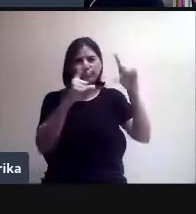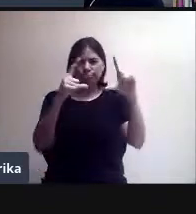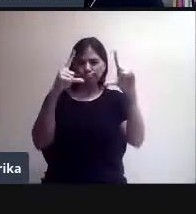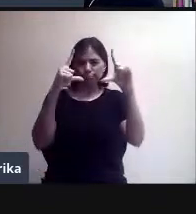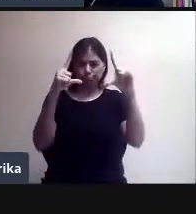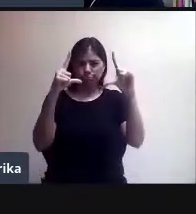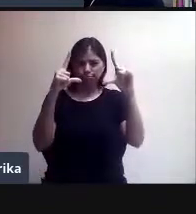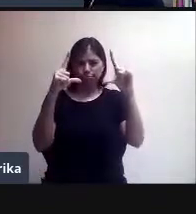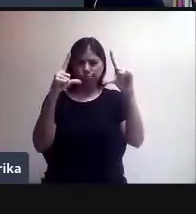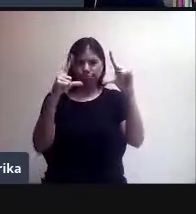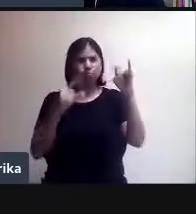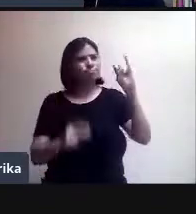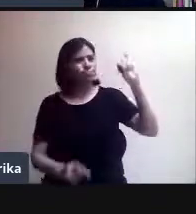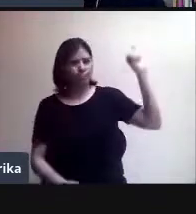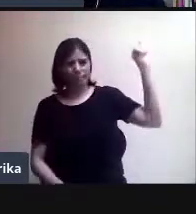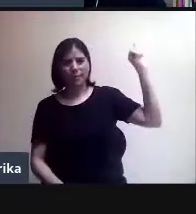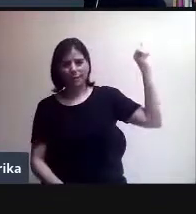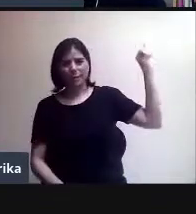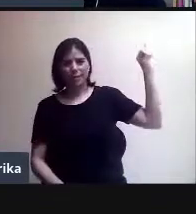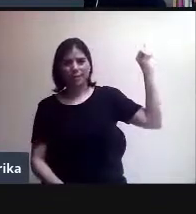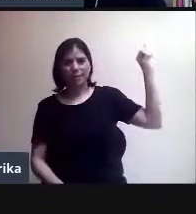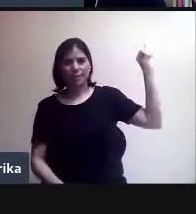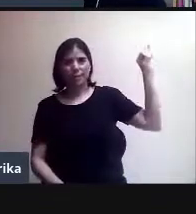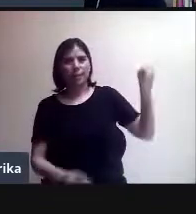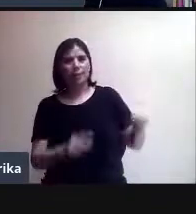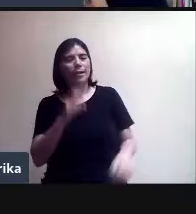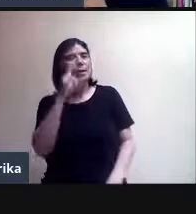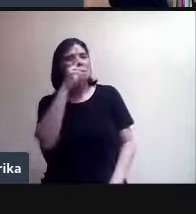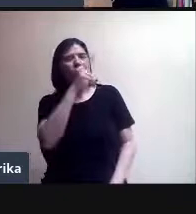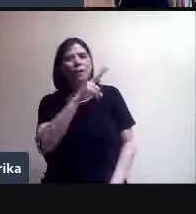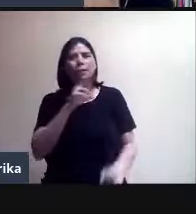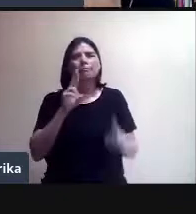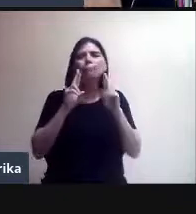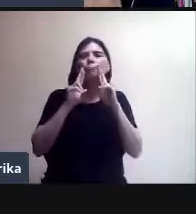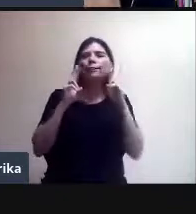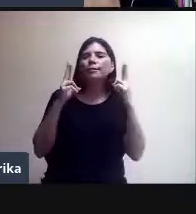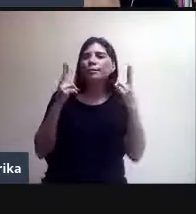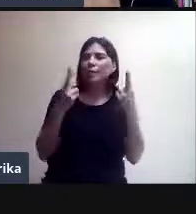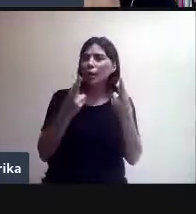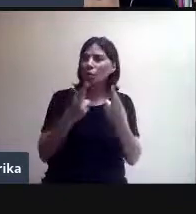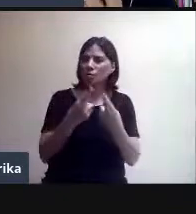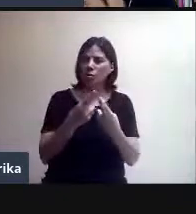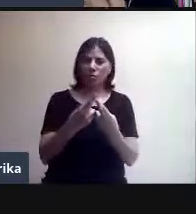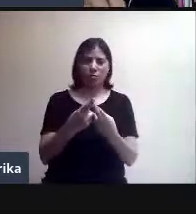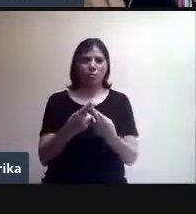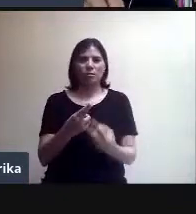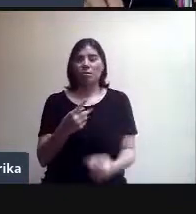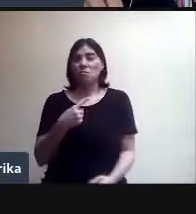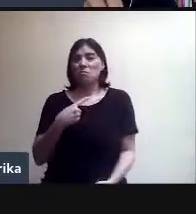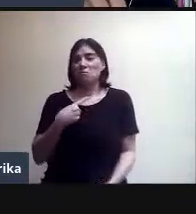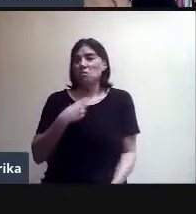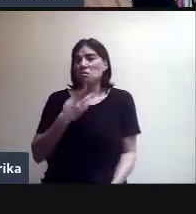a la izquierda, ahí están todas las reuniones que yo tenía el día de ayer, por ejemplo.